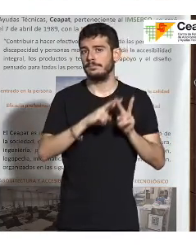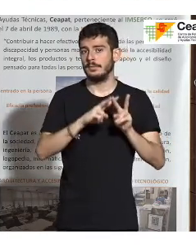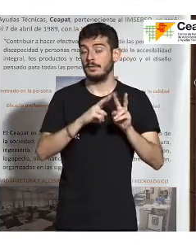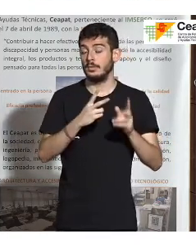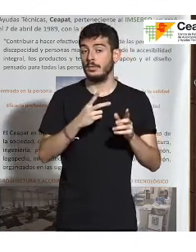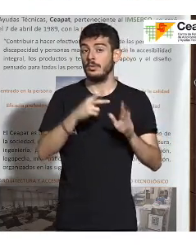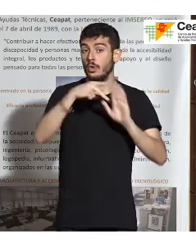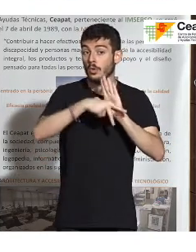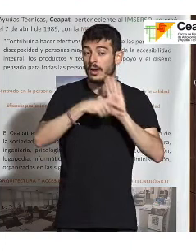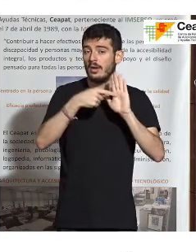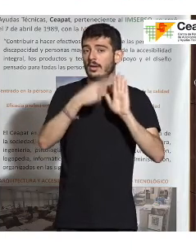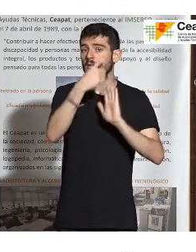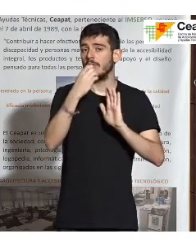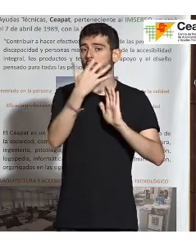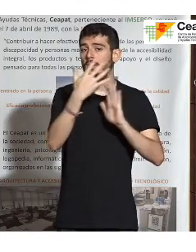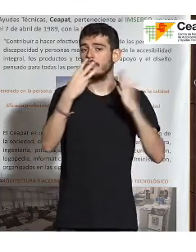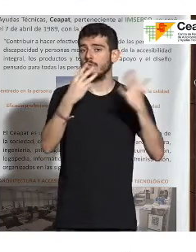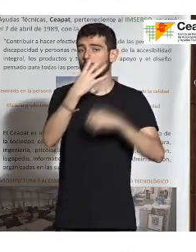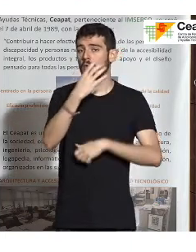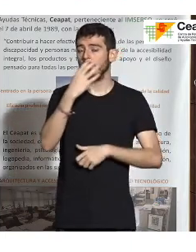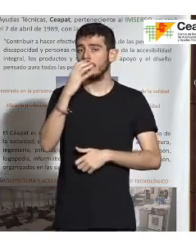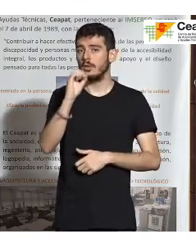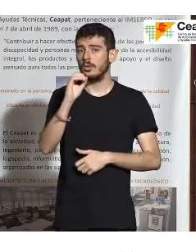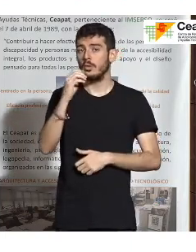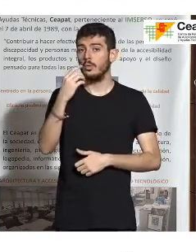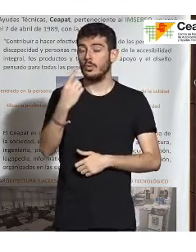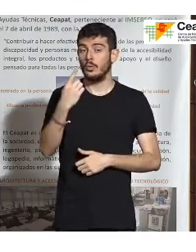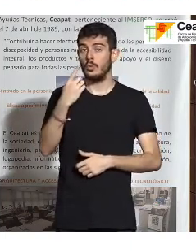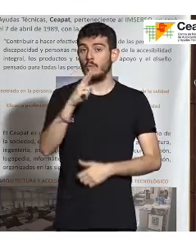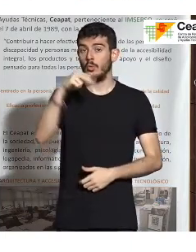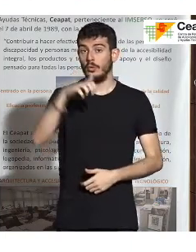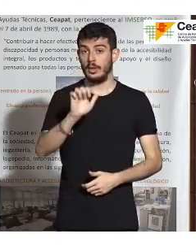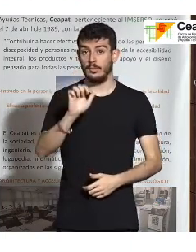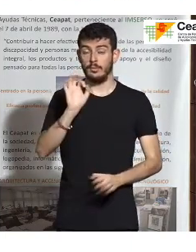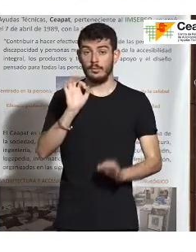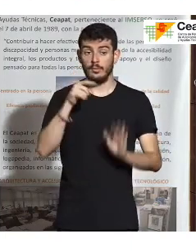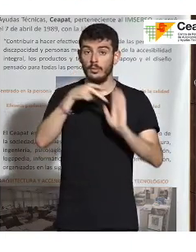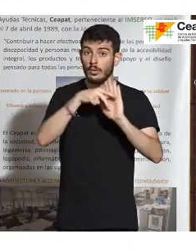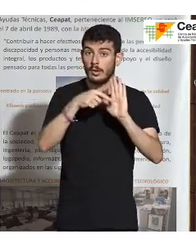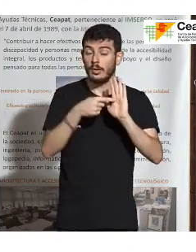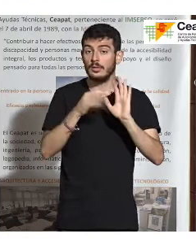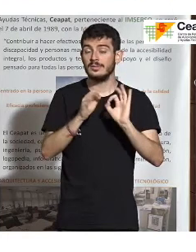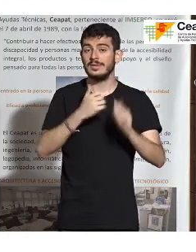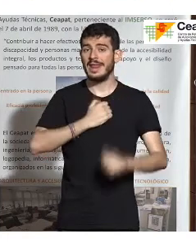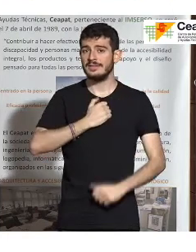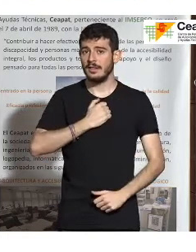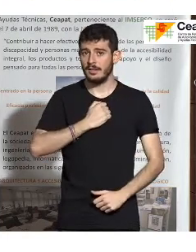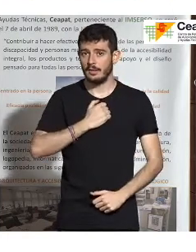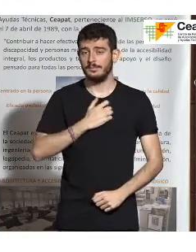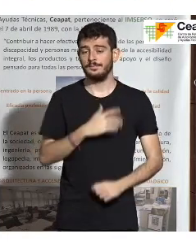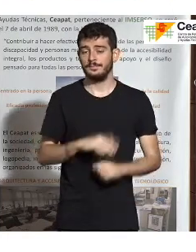158.401 de UNE, que es la norma que va sobre teleasistencia. Entonces,